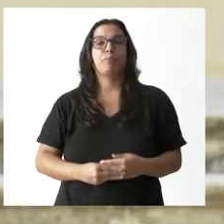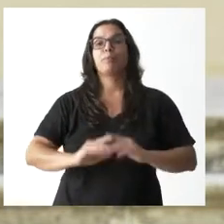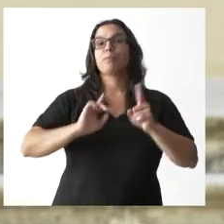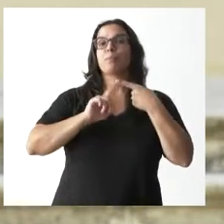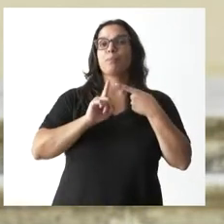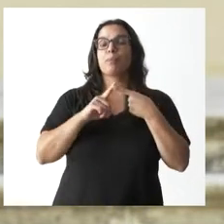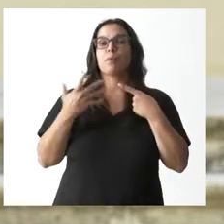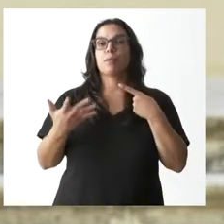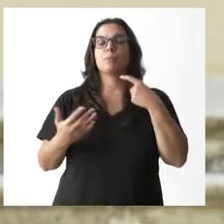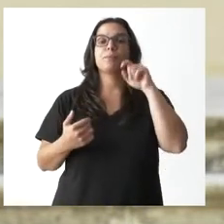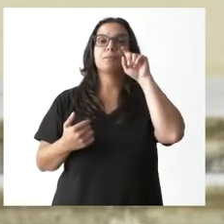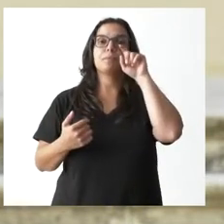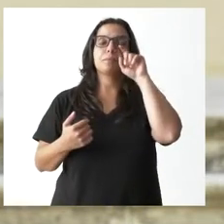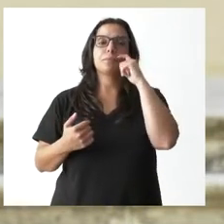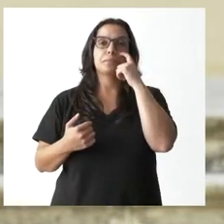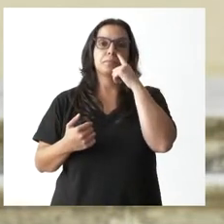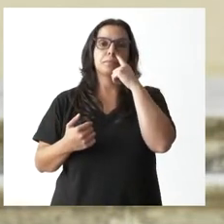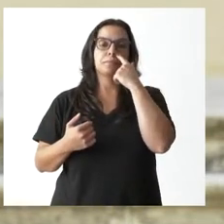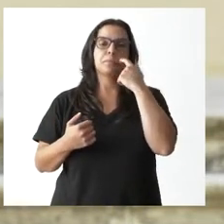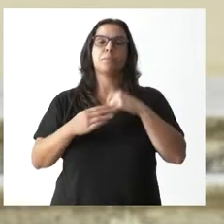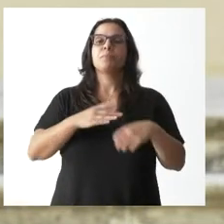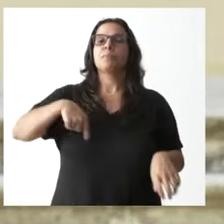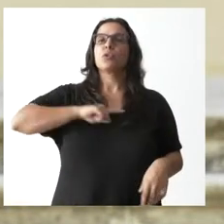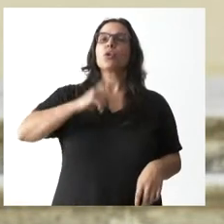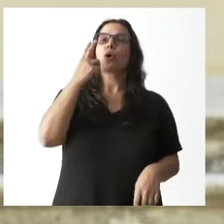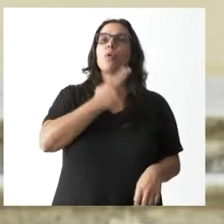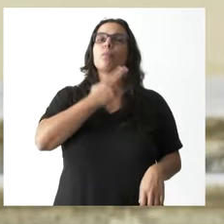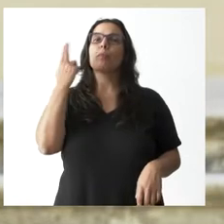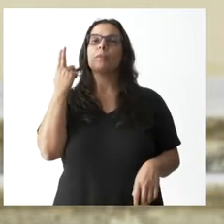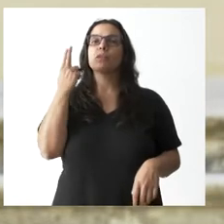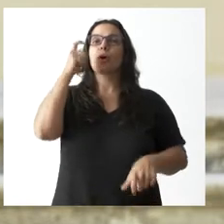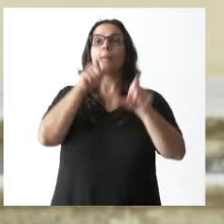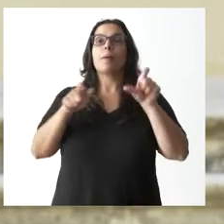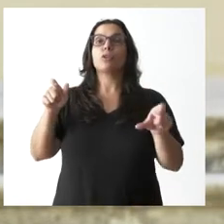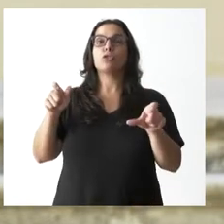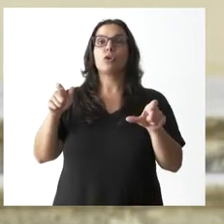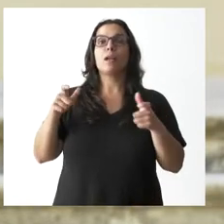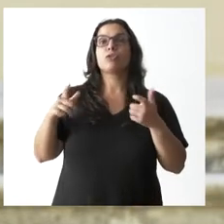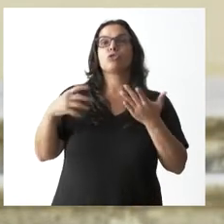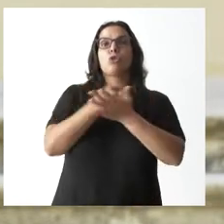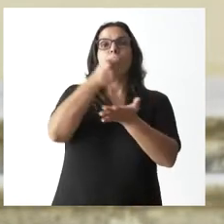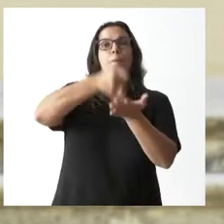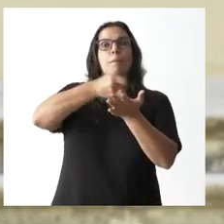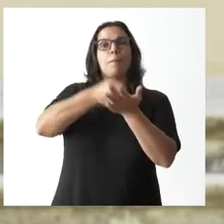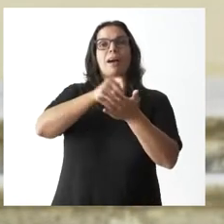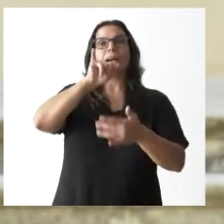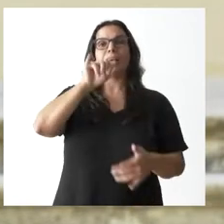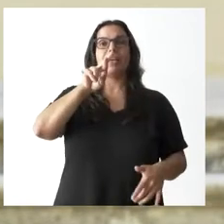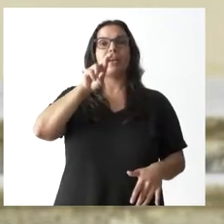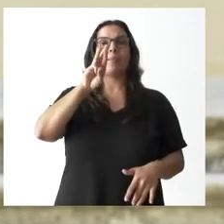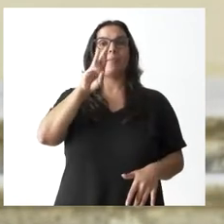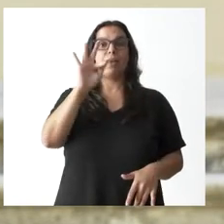lugar, vamos a tener un compromiso con todos los contribuyentes del IRPF, bajando